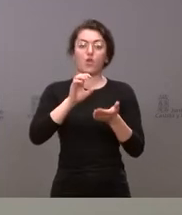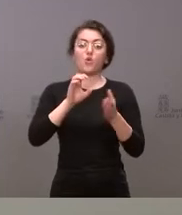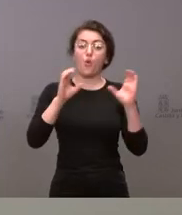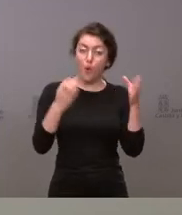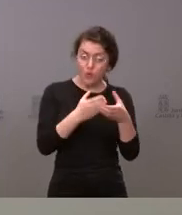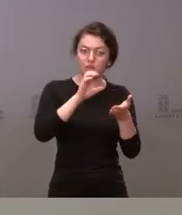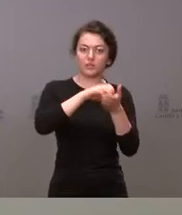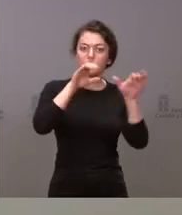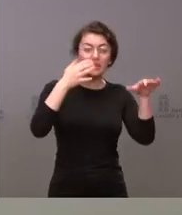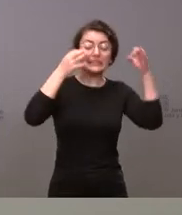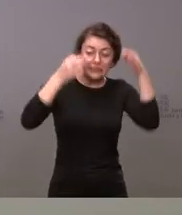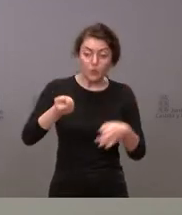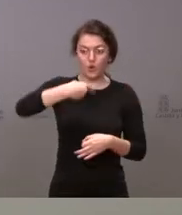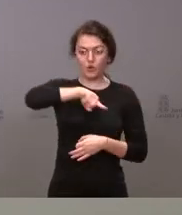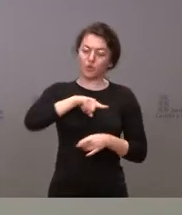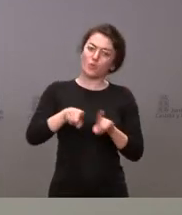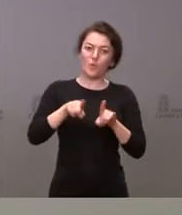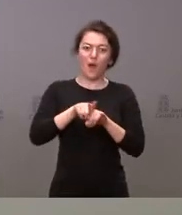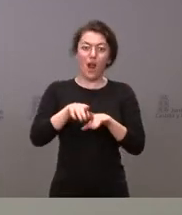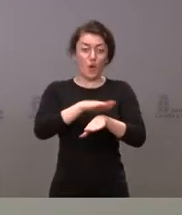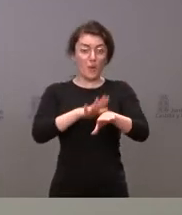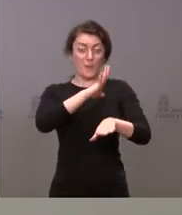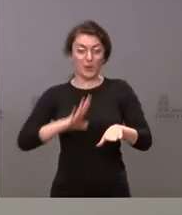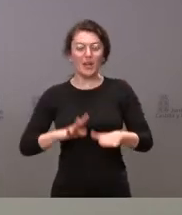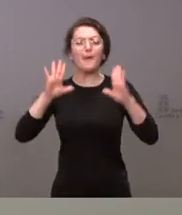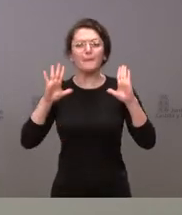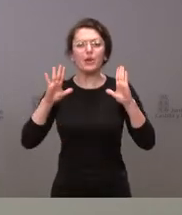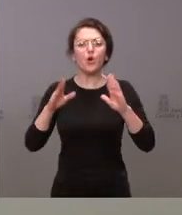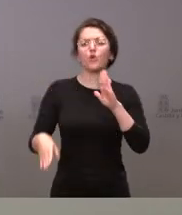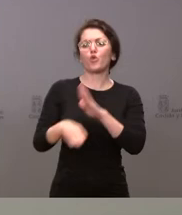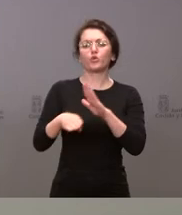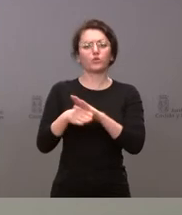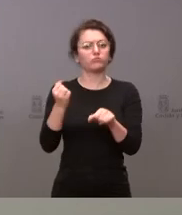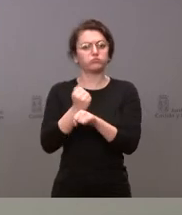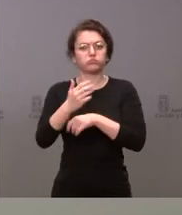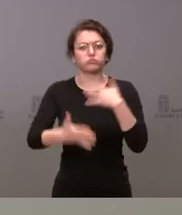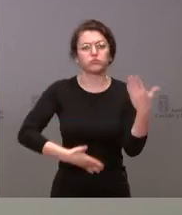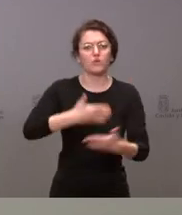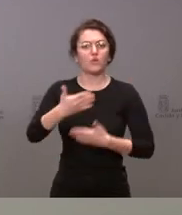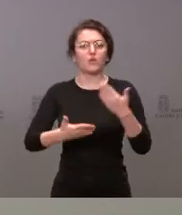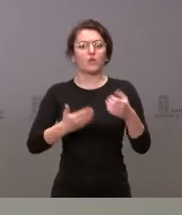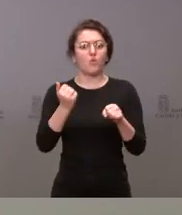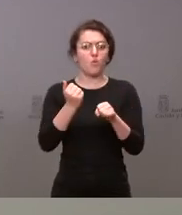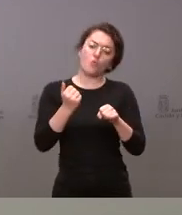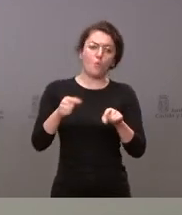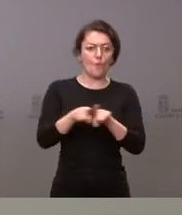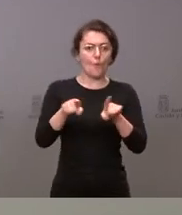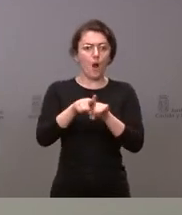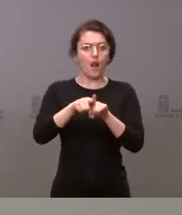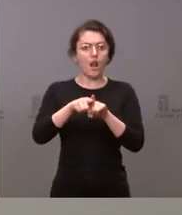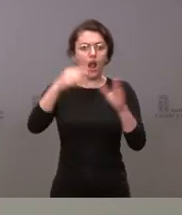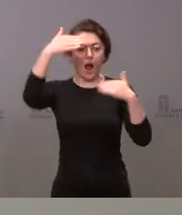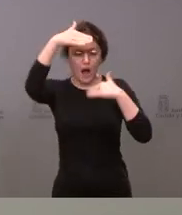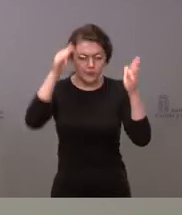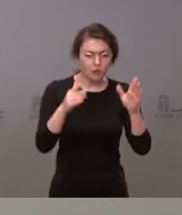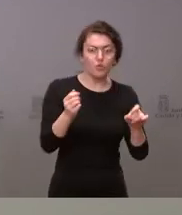aun estando en funciones seguimos funcionando y seguimos gobernando y seguimos atendiendo los problemas reales